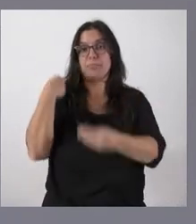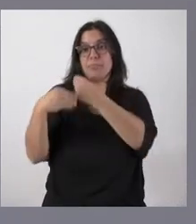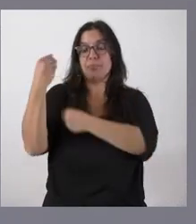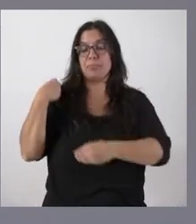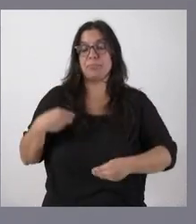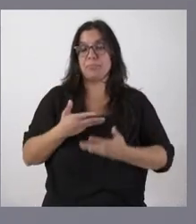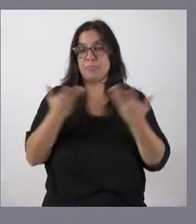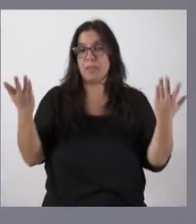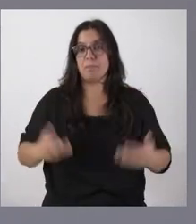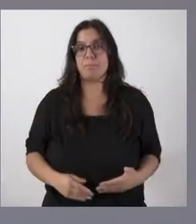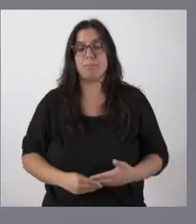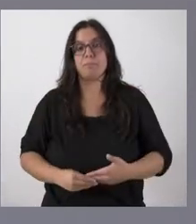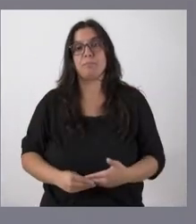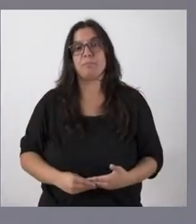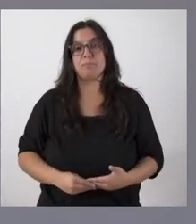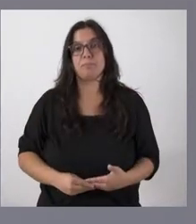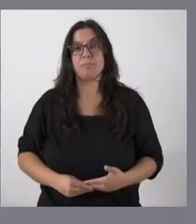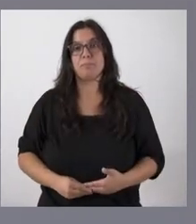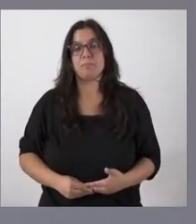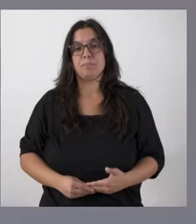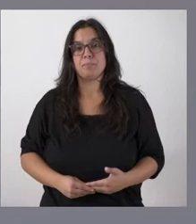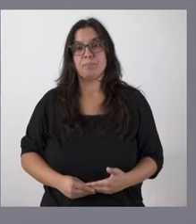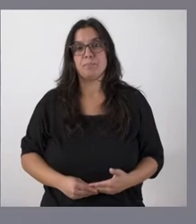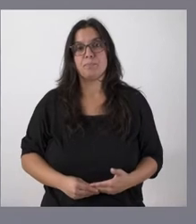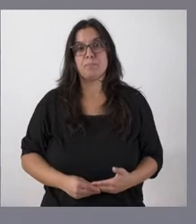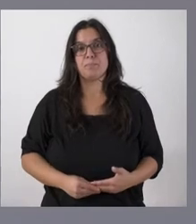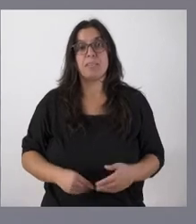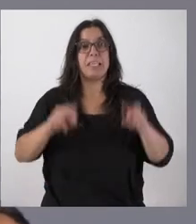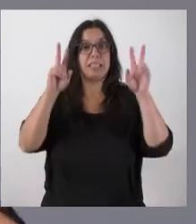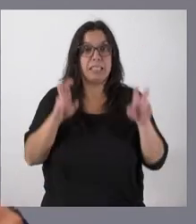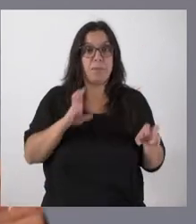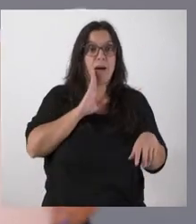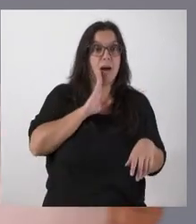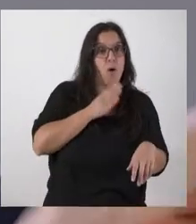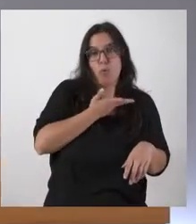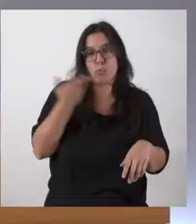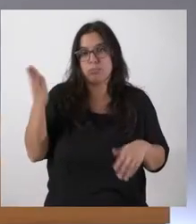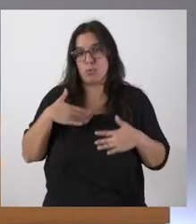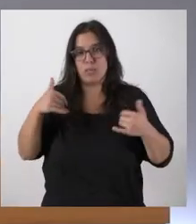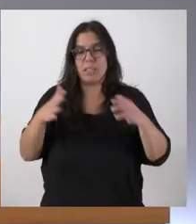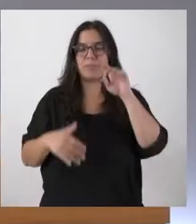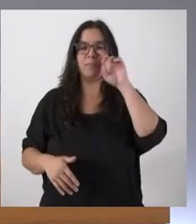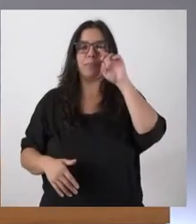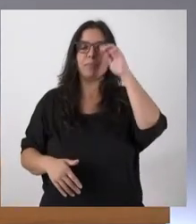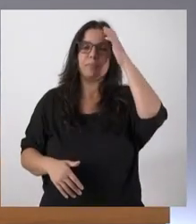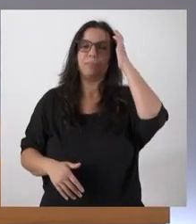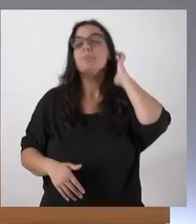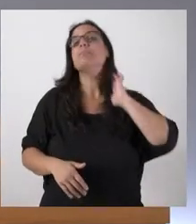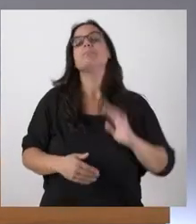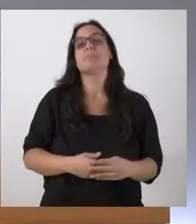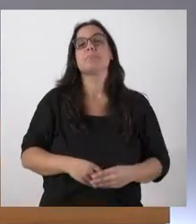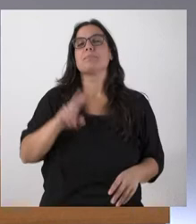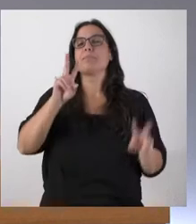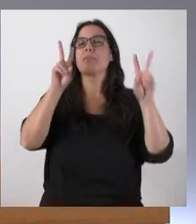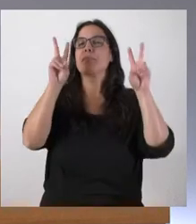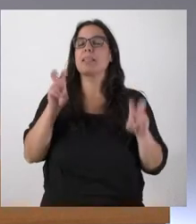oportuno, realizar cualquier pregunta sobre este asunto o sobre cualquier otro. Sí, por seguir con